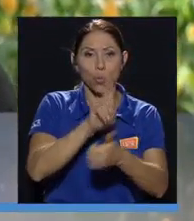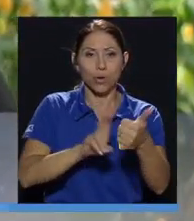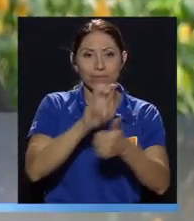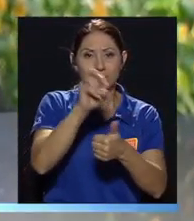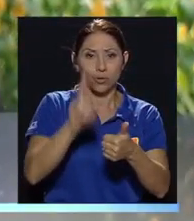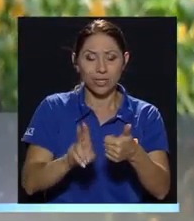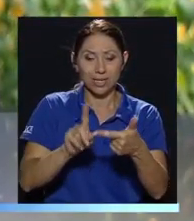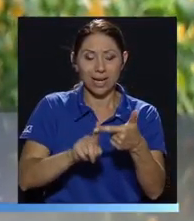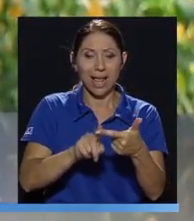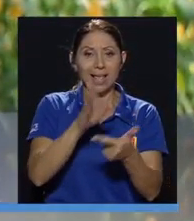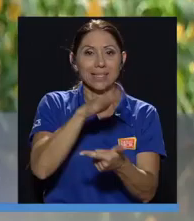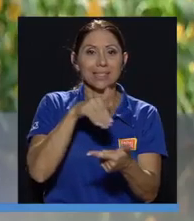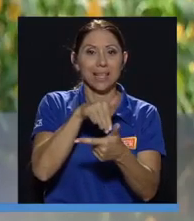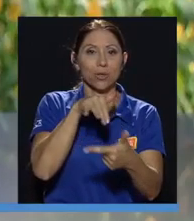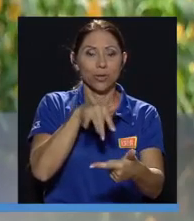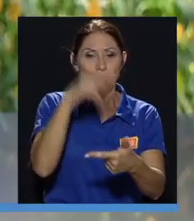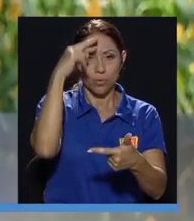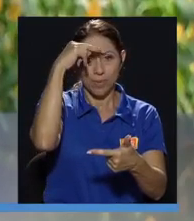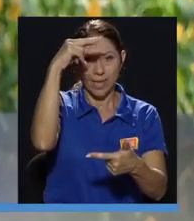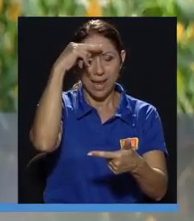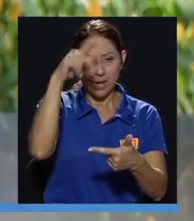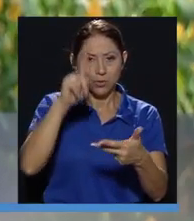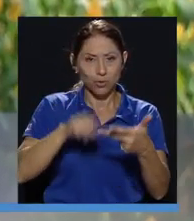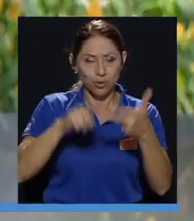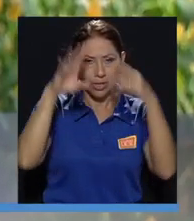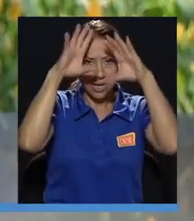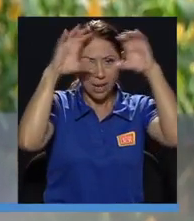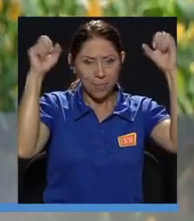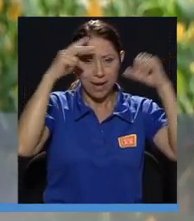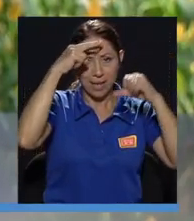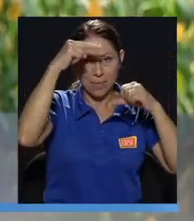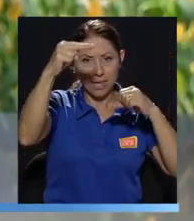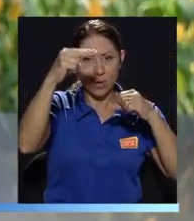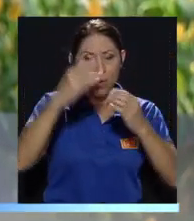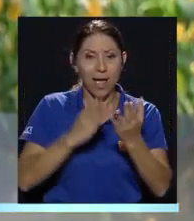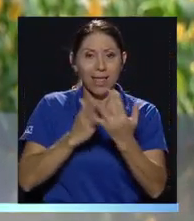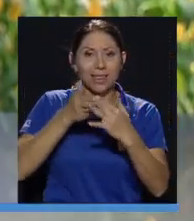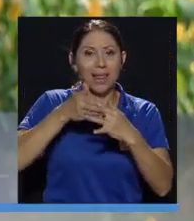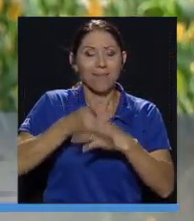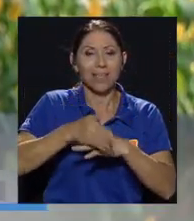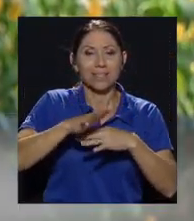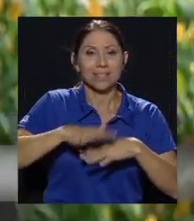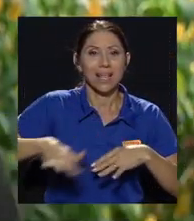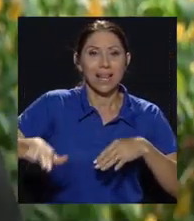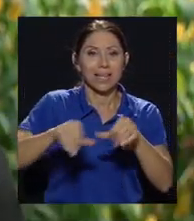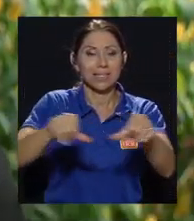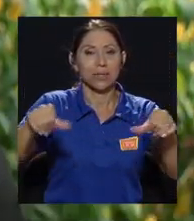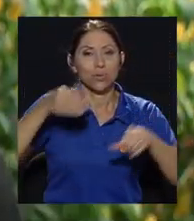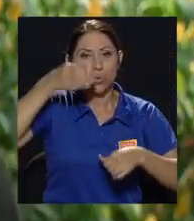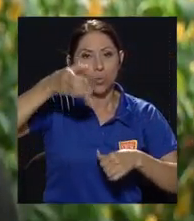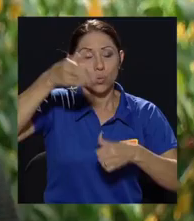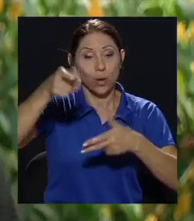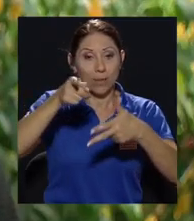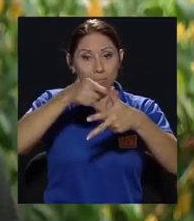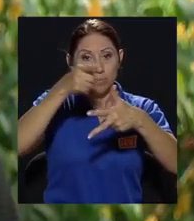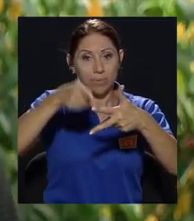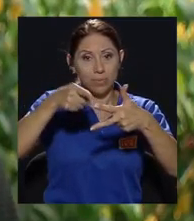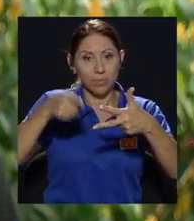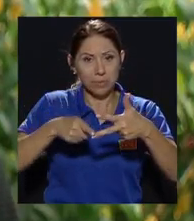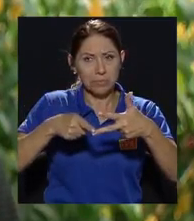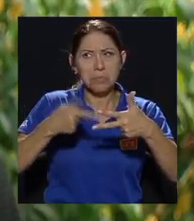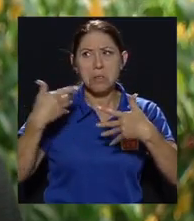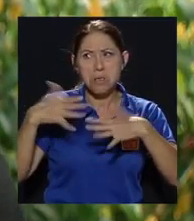Rica, el Centro de Estudios Mexicanos y la Embajada de México a través del Instituto Cultural. Estas tres instancias llevan